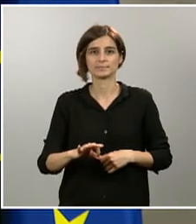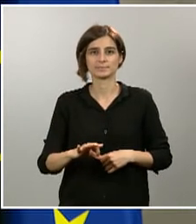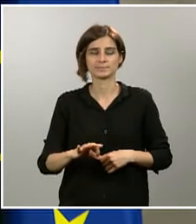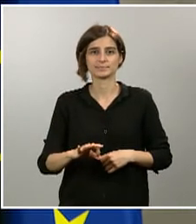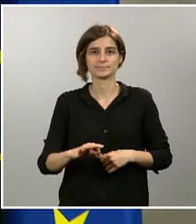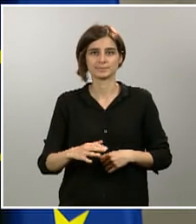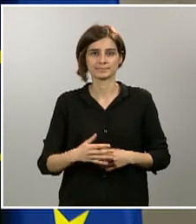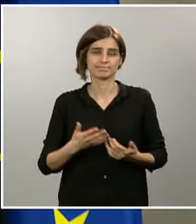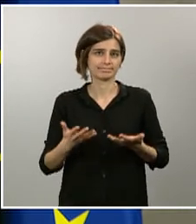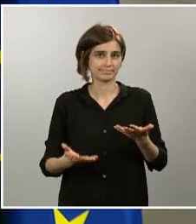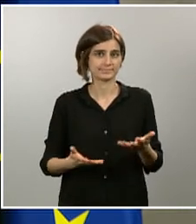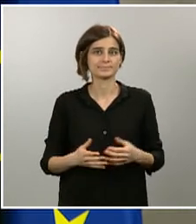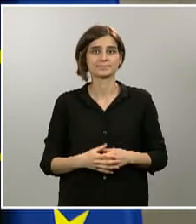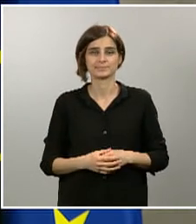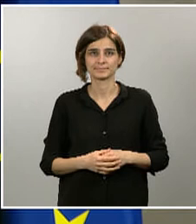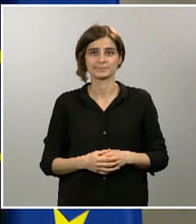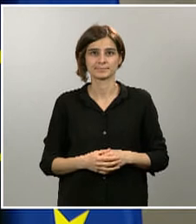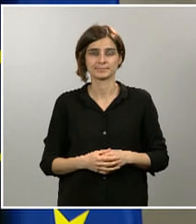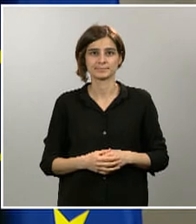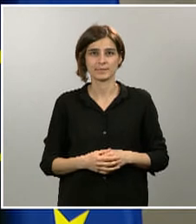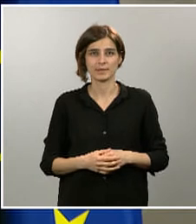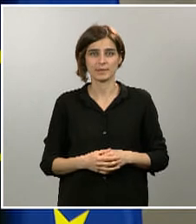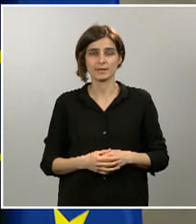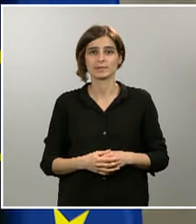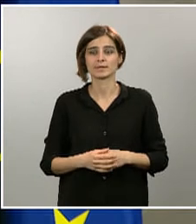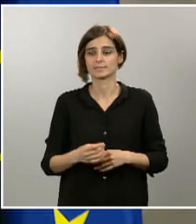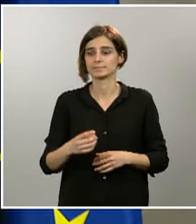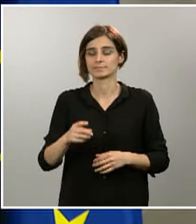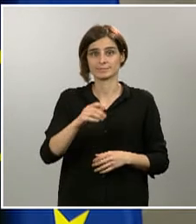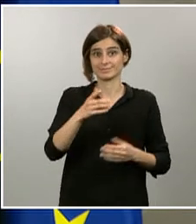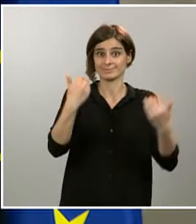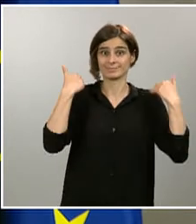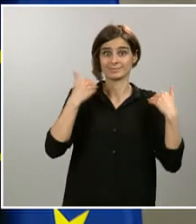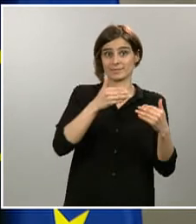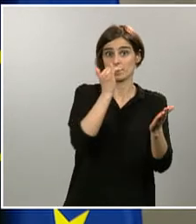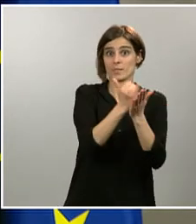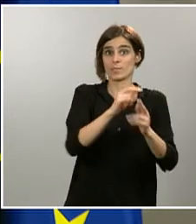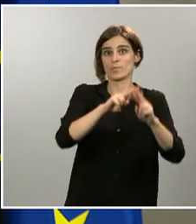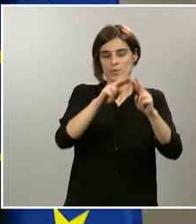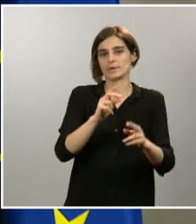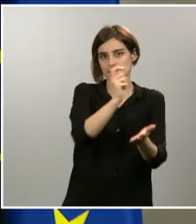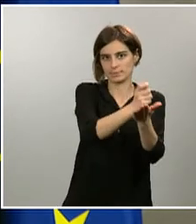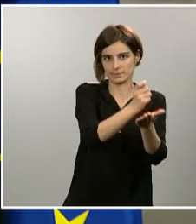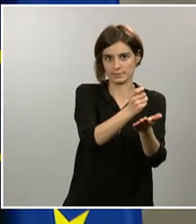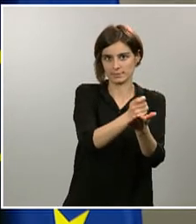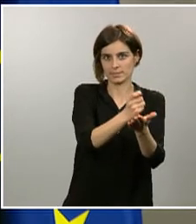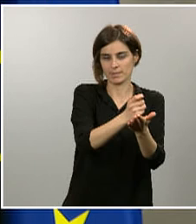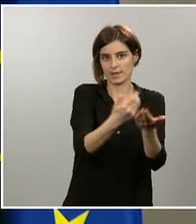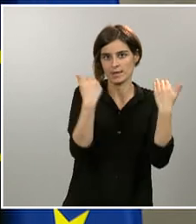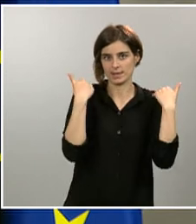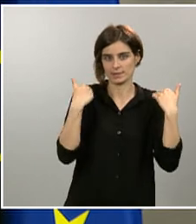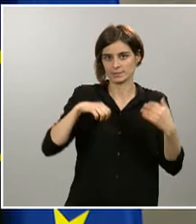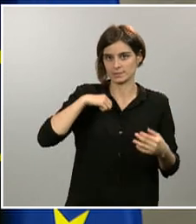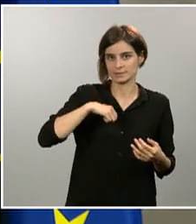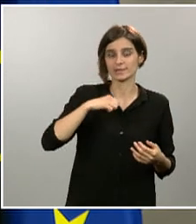como contravestación por estas pruebas diagnósticas y se establece, además, la obligación por parte de las comunidades autónomas de trasladar toda esta información